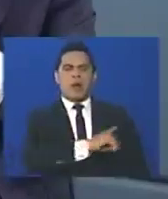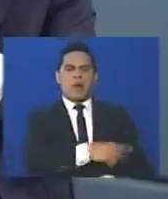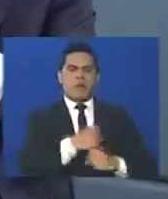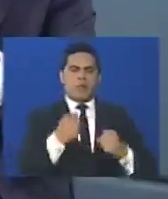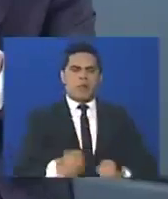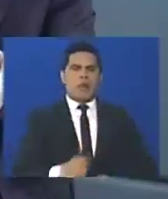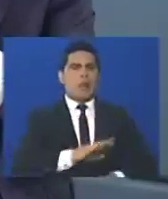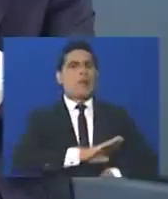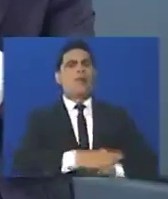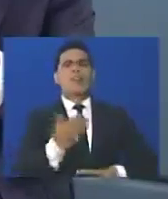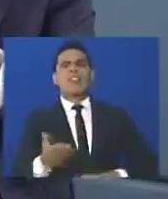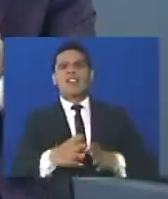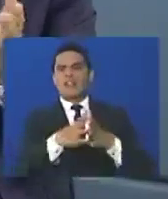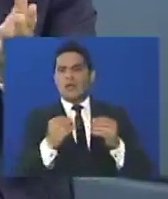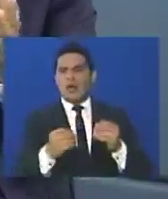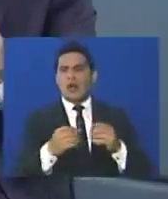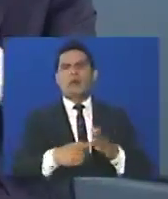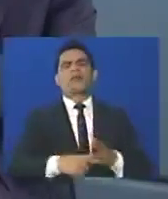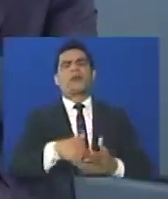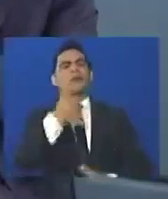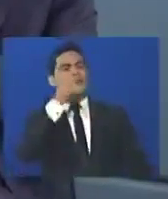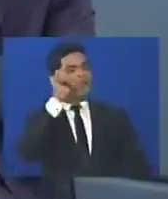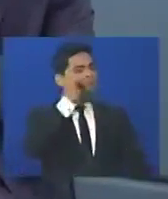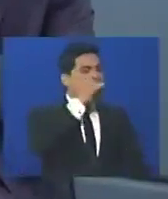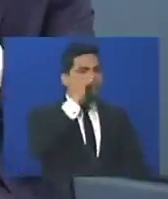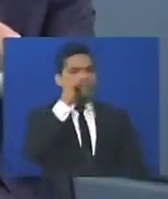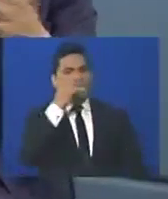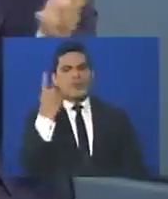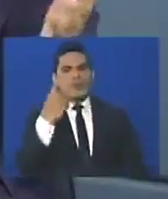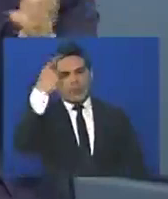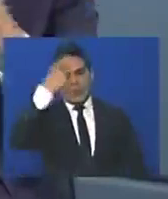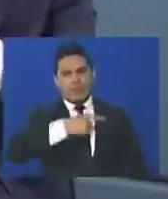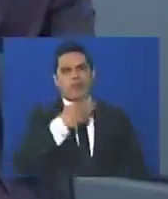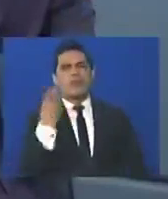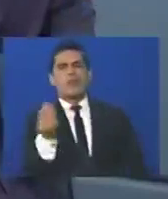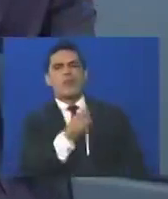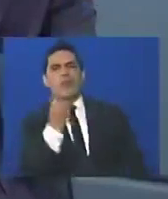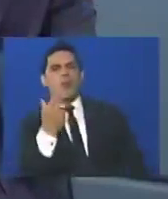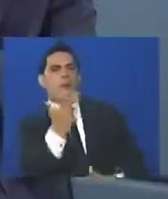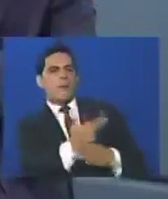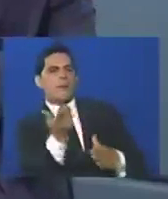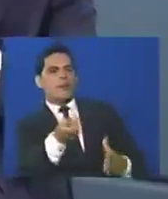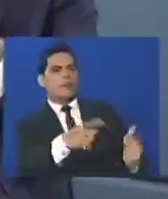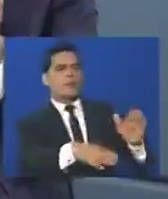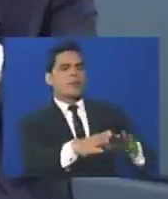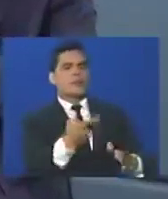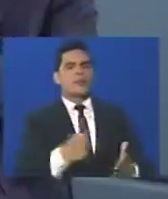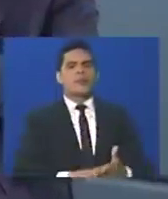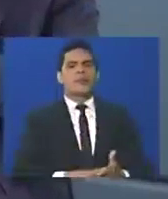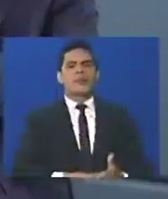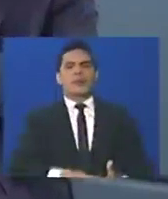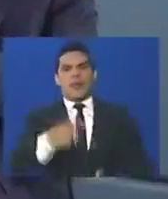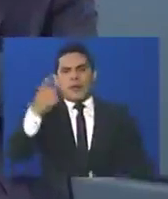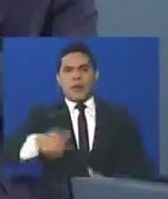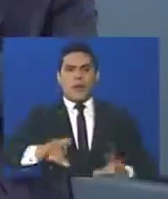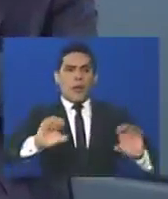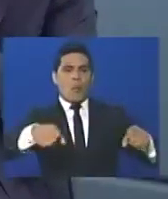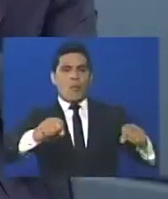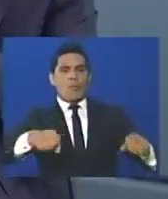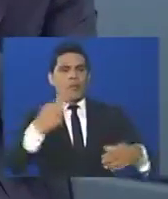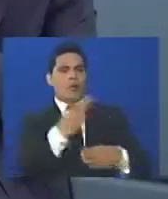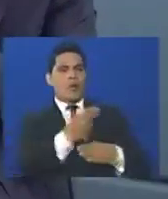porque todo está grabado. Un guardia nacional, un muchacho joven, lo mataron ahí en Los Ruices, pero está grabado que lo mató un colectivo.